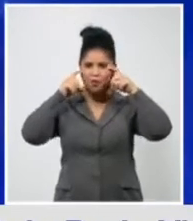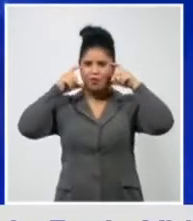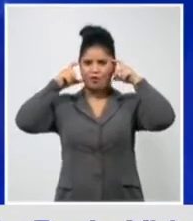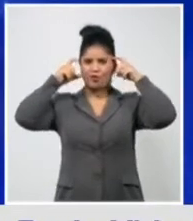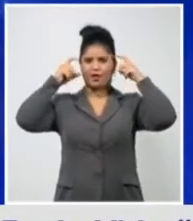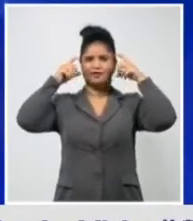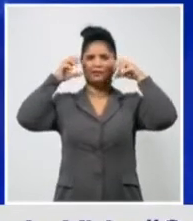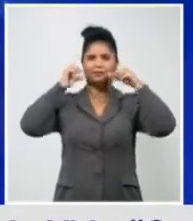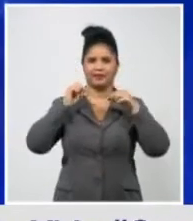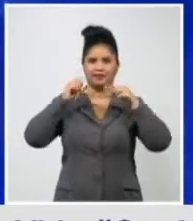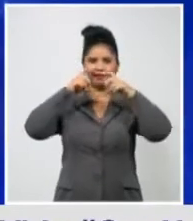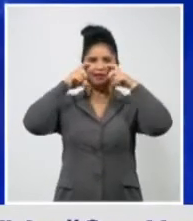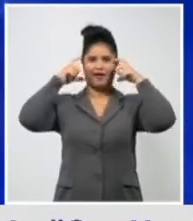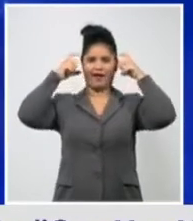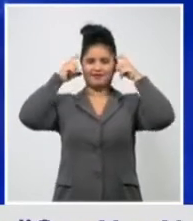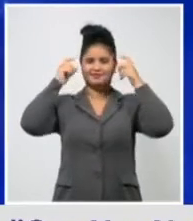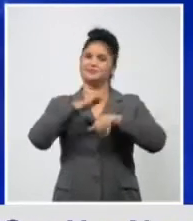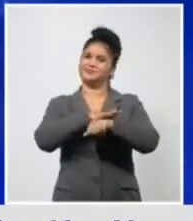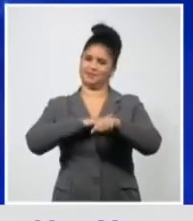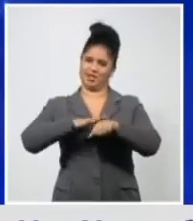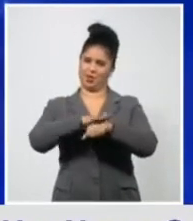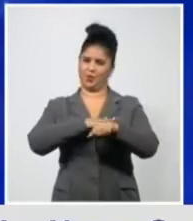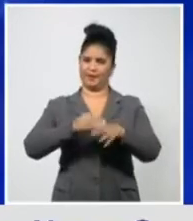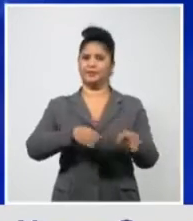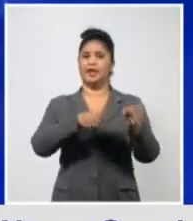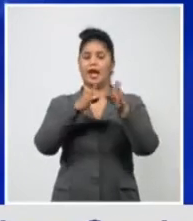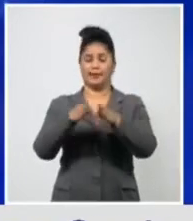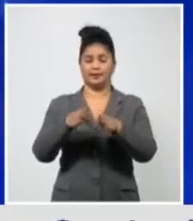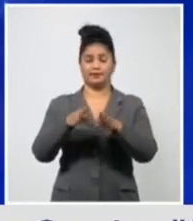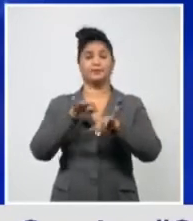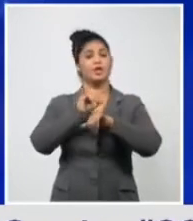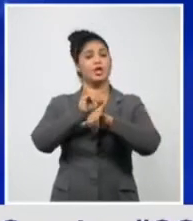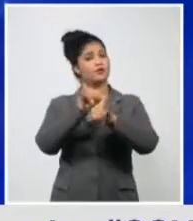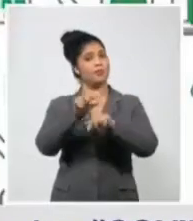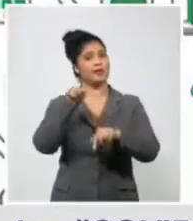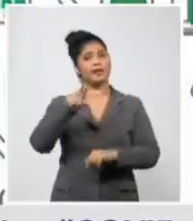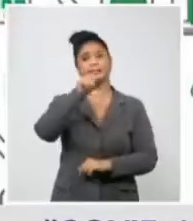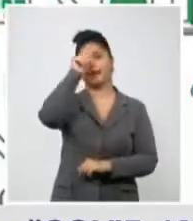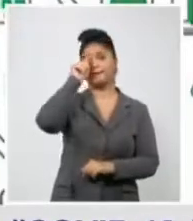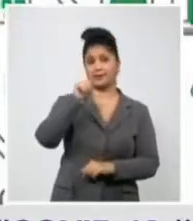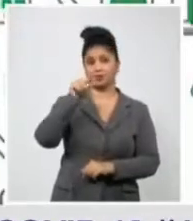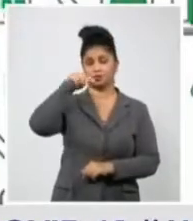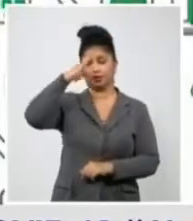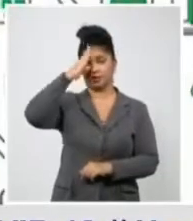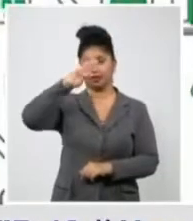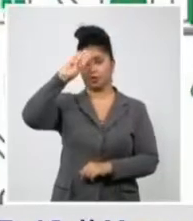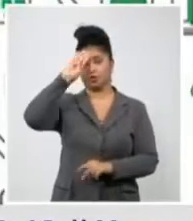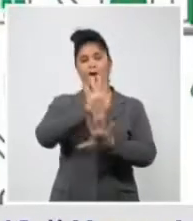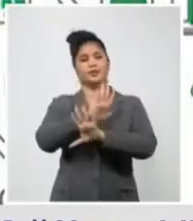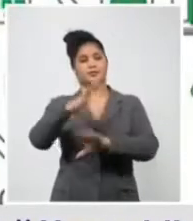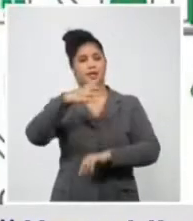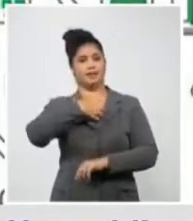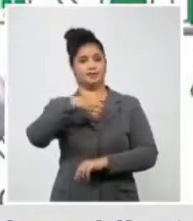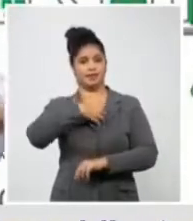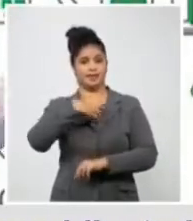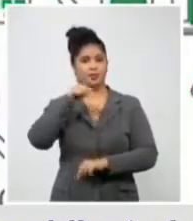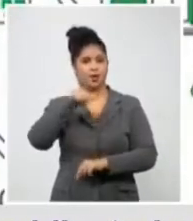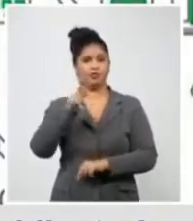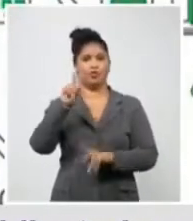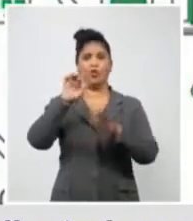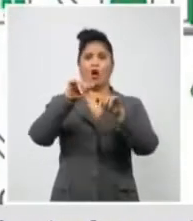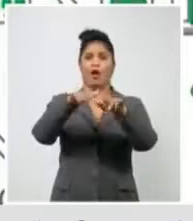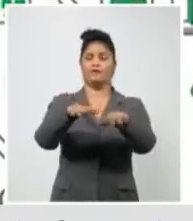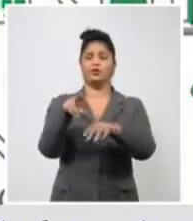Vamos a responder, primero, a la pregunta de la periodista. La cepa que nosotros tenemos aquí reportada antes de que